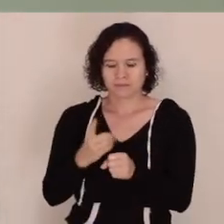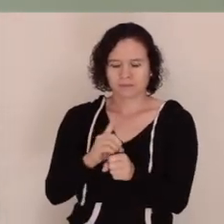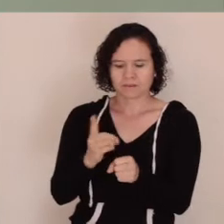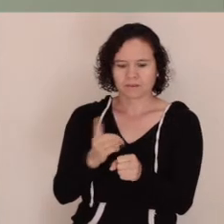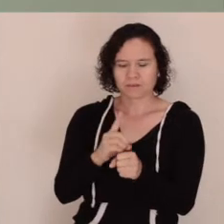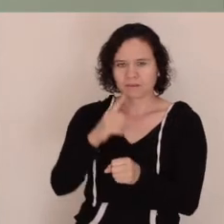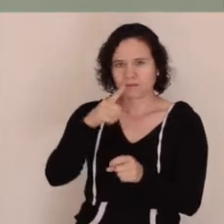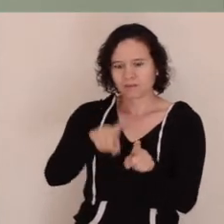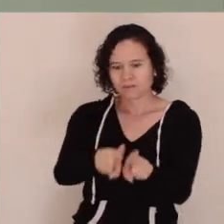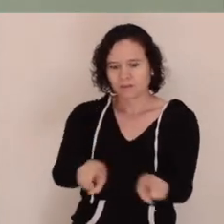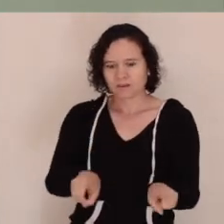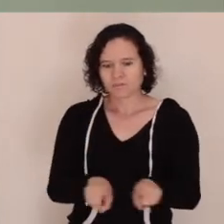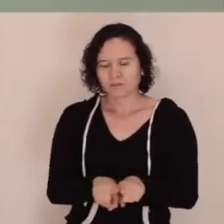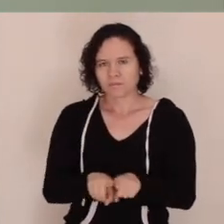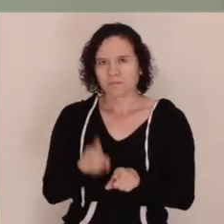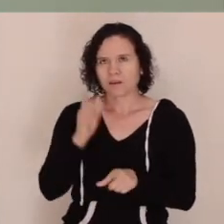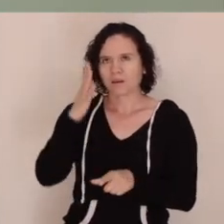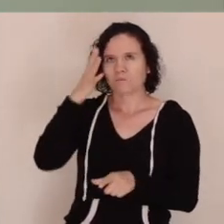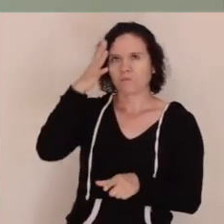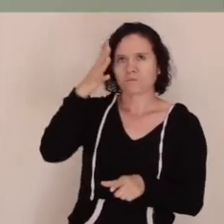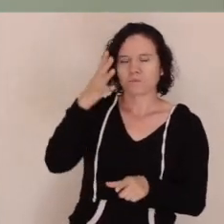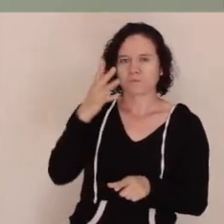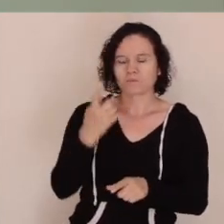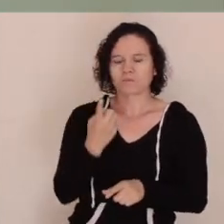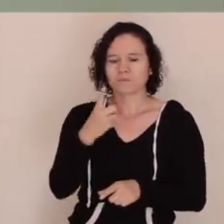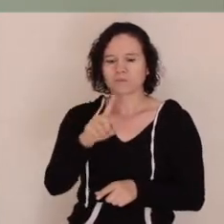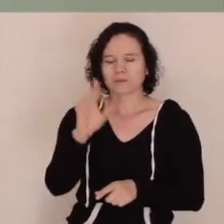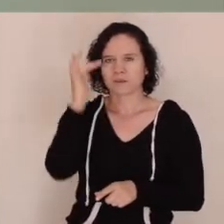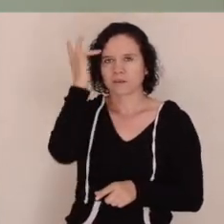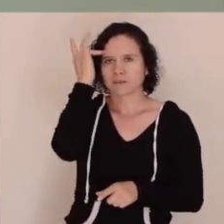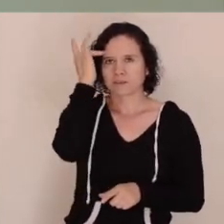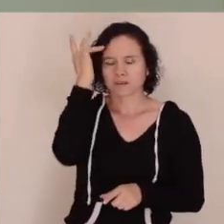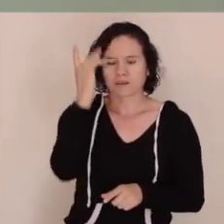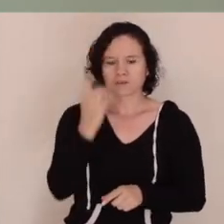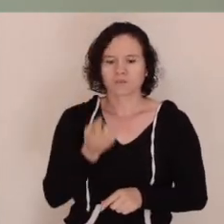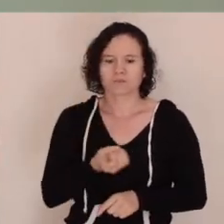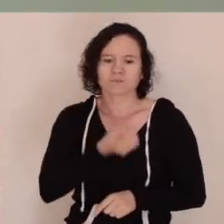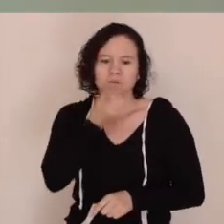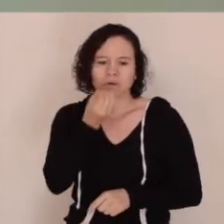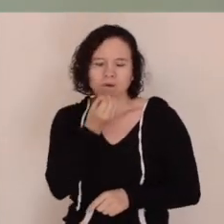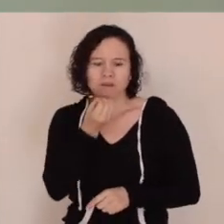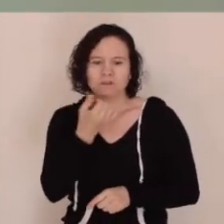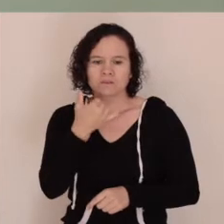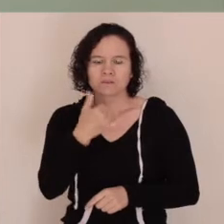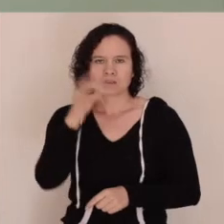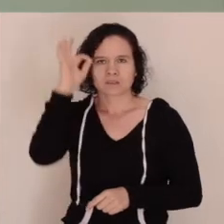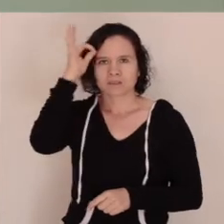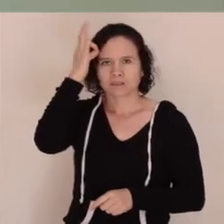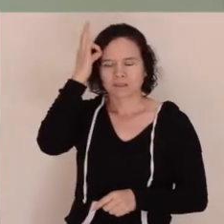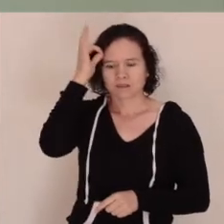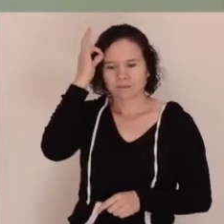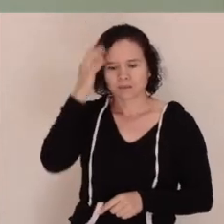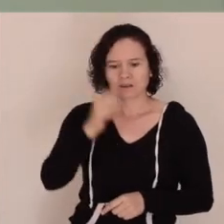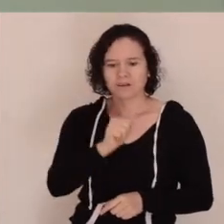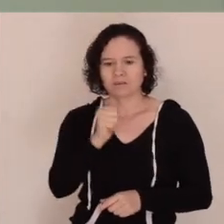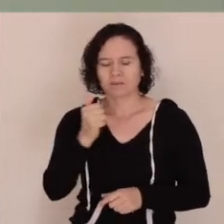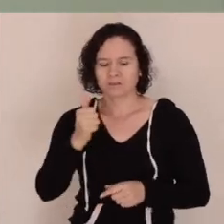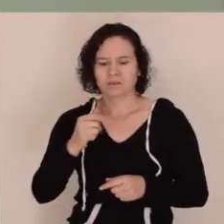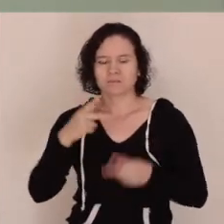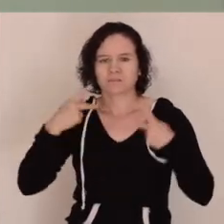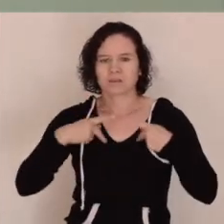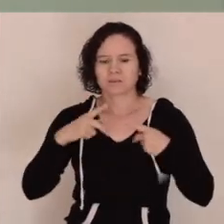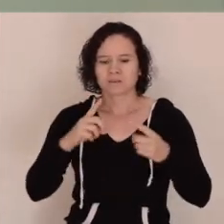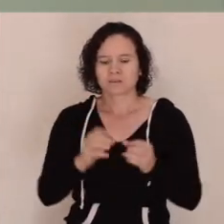también para nuestra santificación, para nuestra oración y servir a los demás. Qué importante es